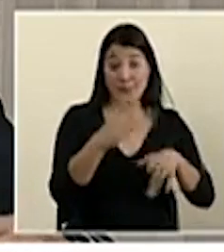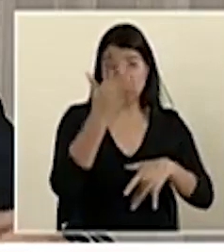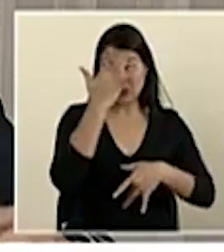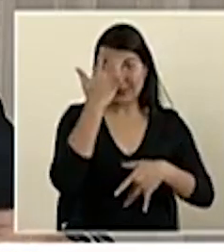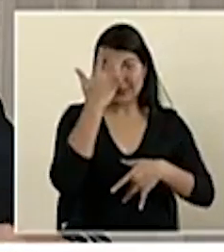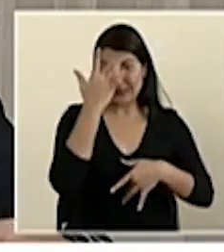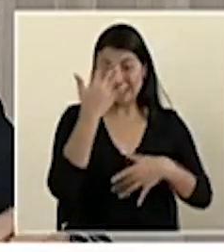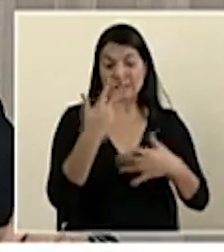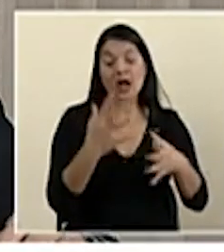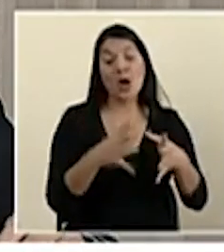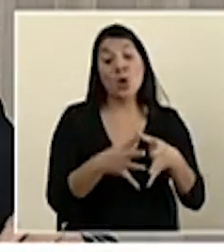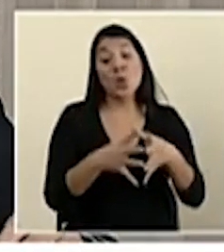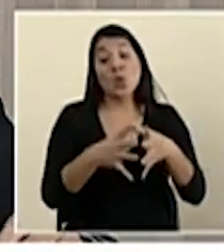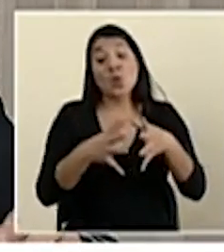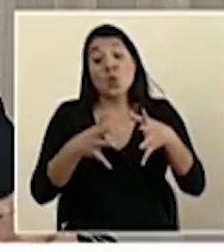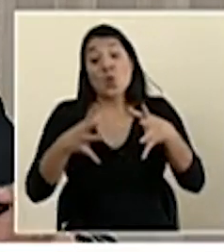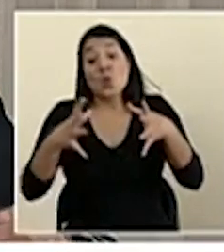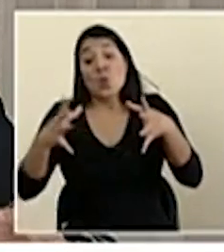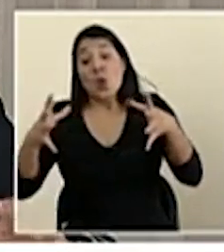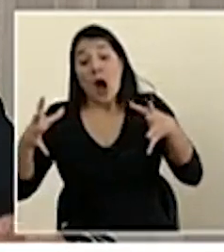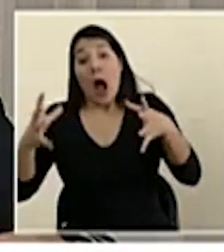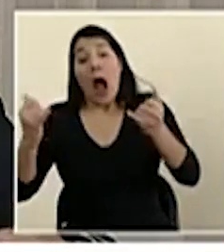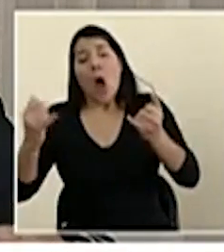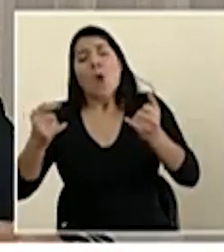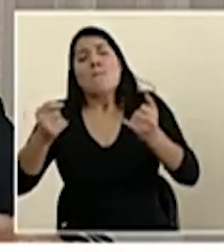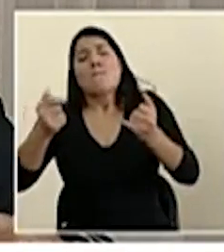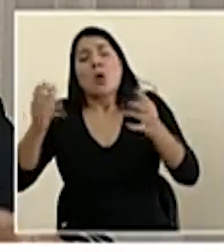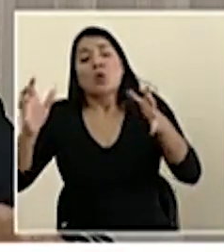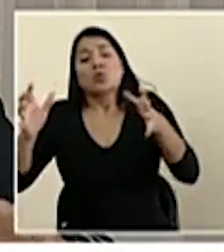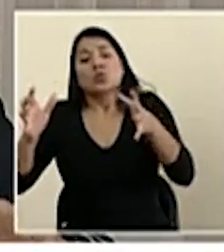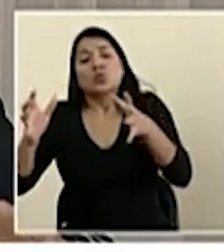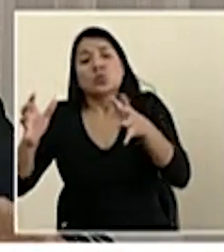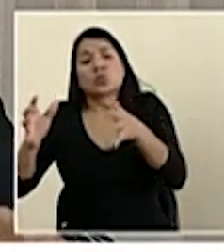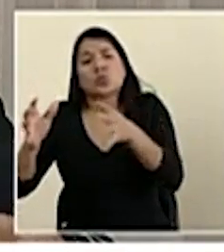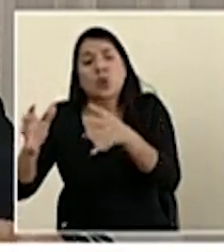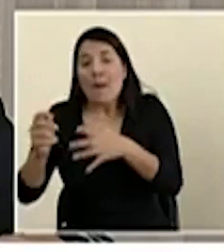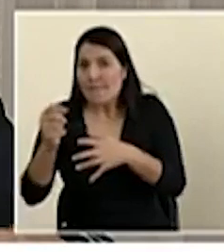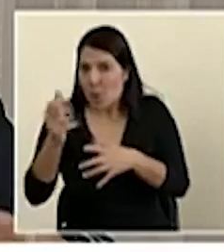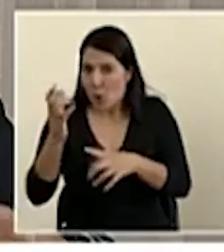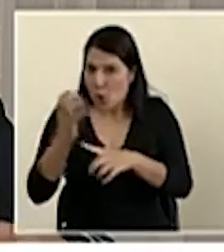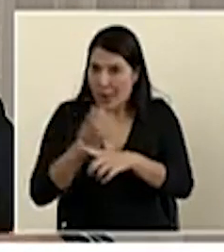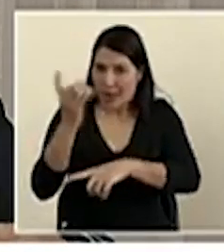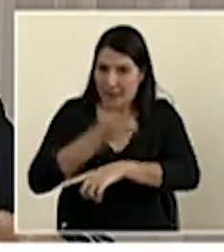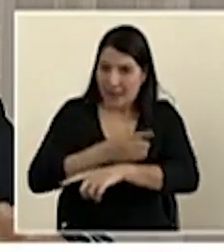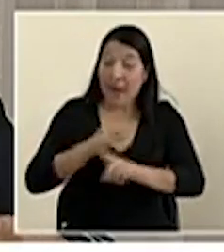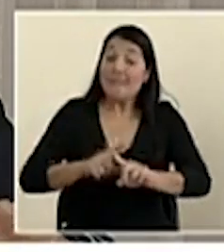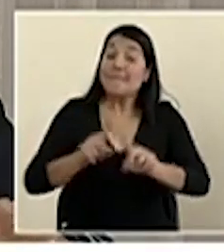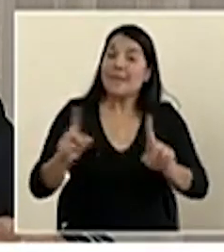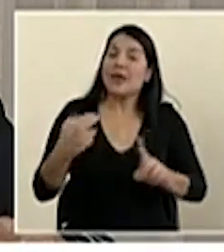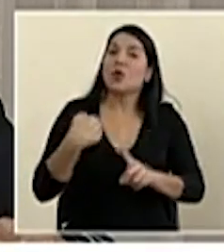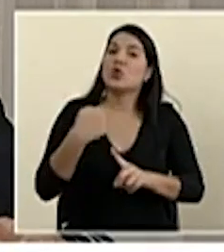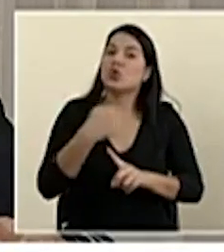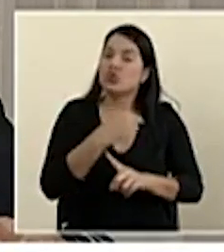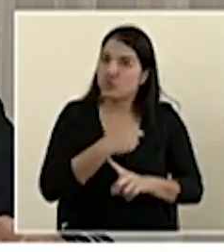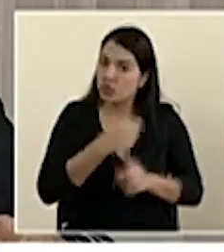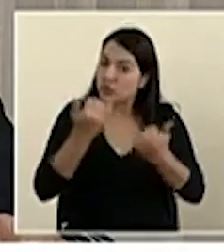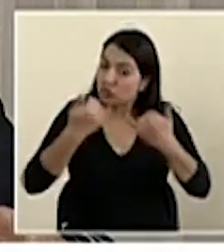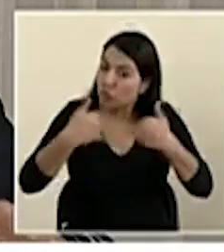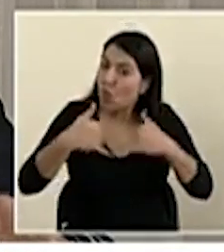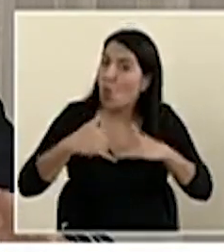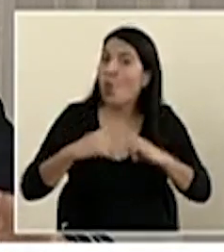ahora hemos venido un poquito a una disminución, pero sigo insistiendo en que vamos caminando por un piso